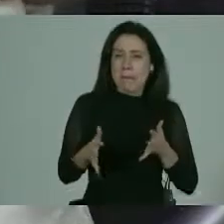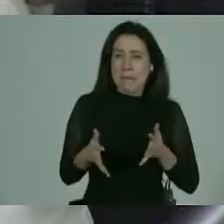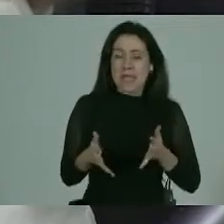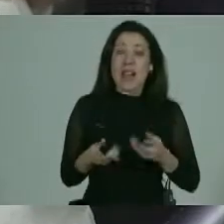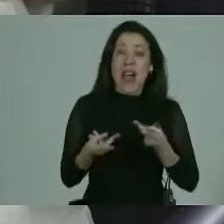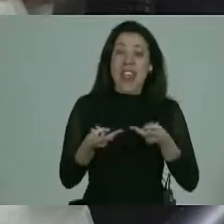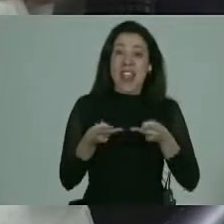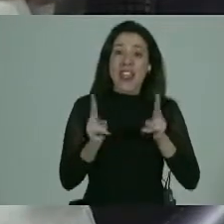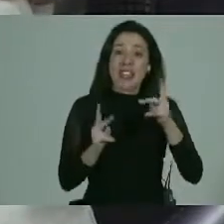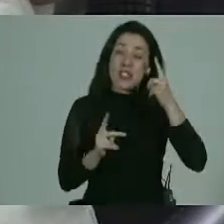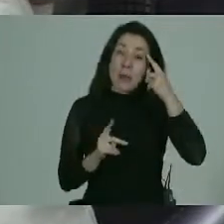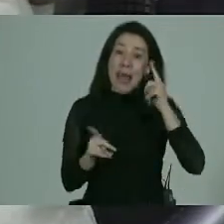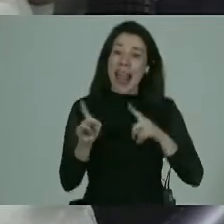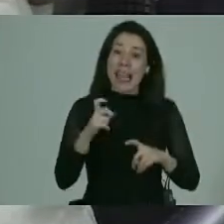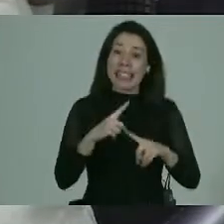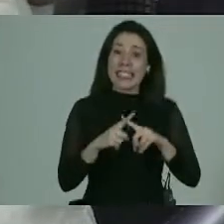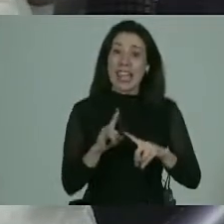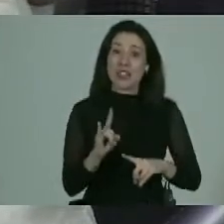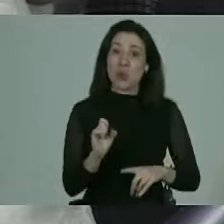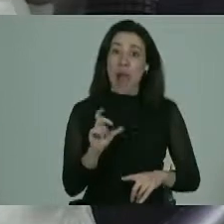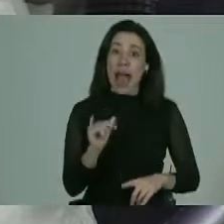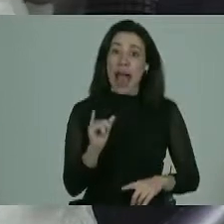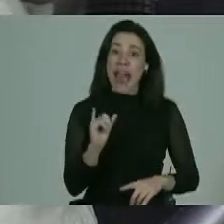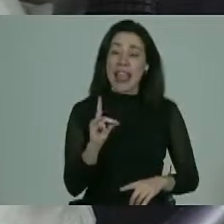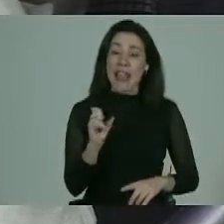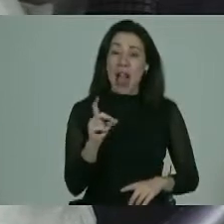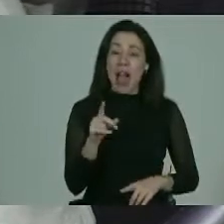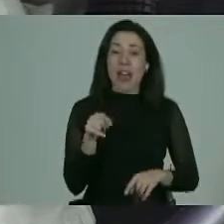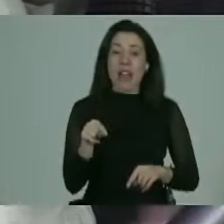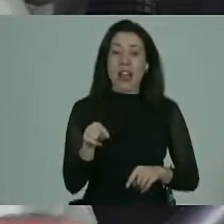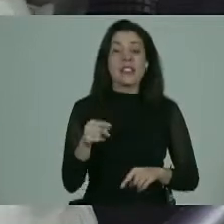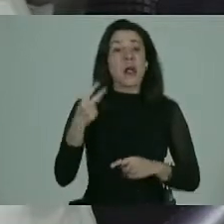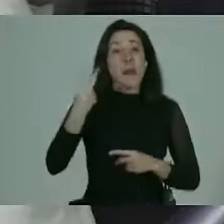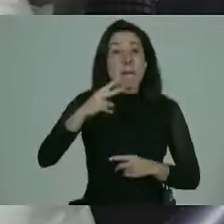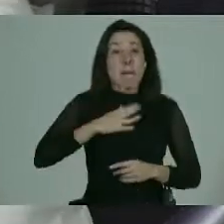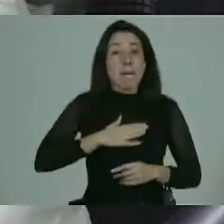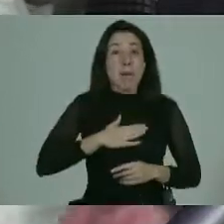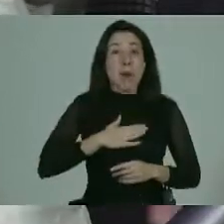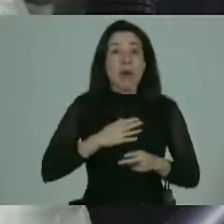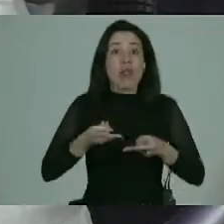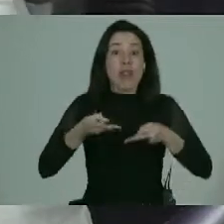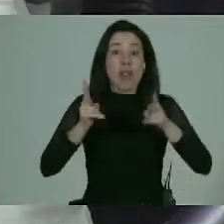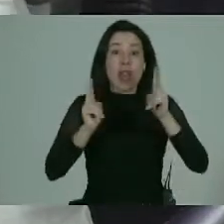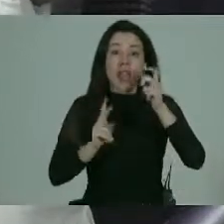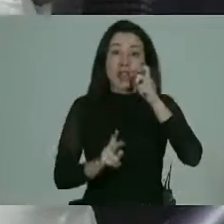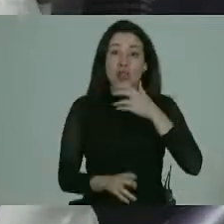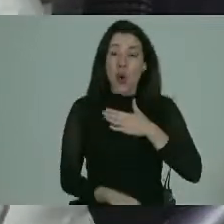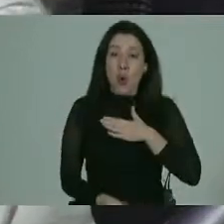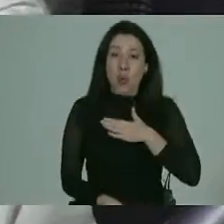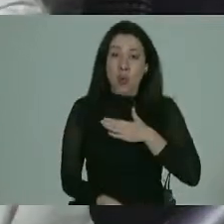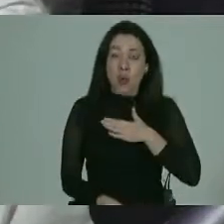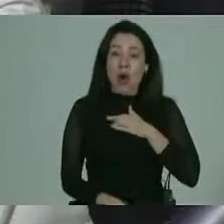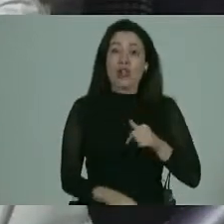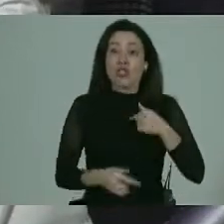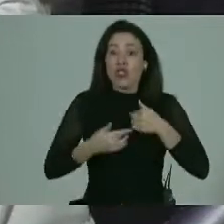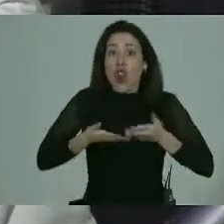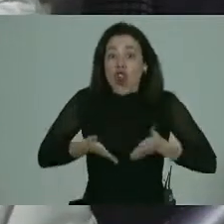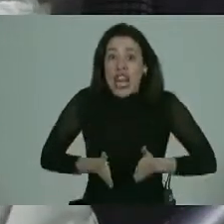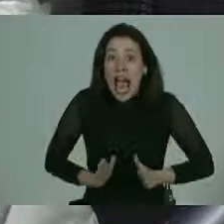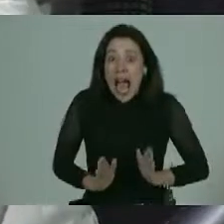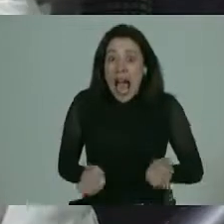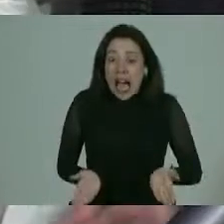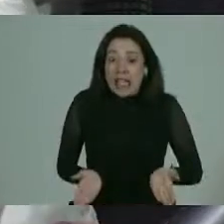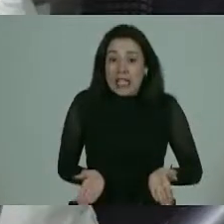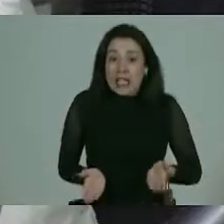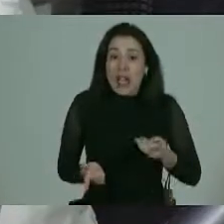el derecho a la sexualidad es algo que es inherente a los derechos humanos es algo con lo que uno nace es